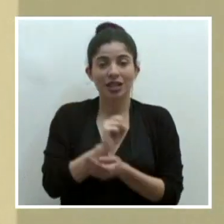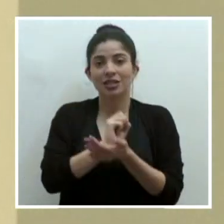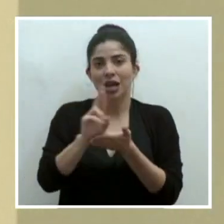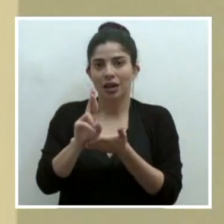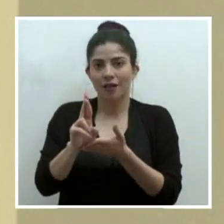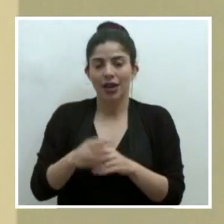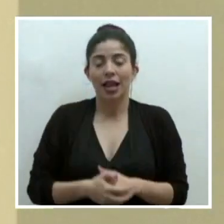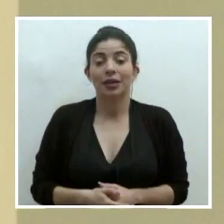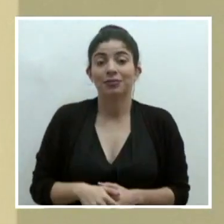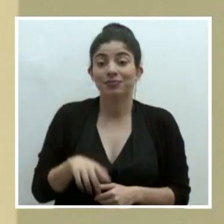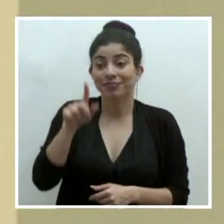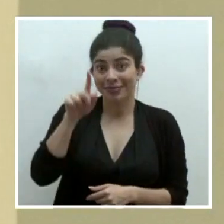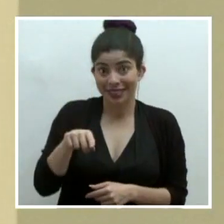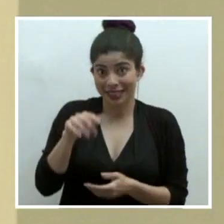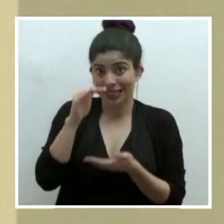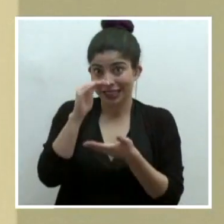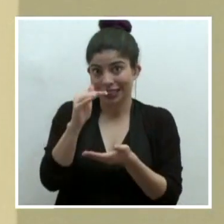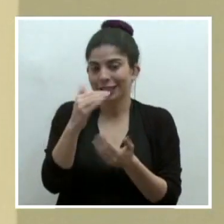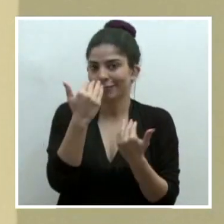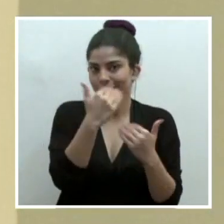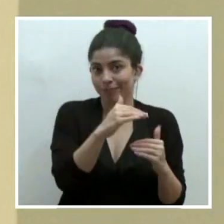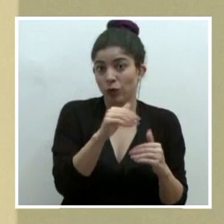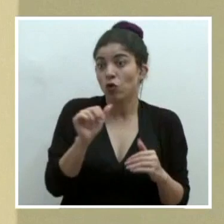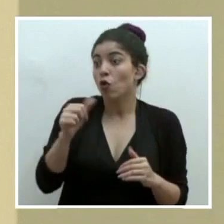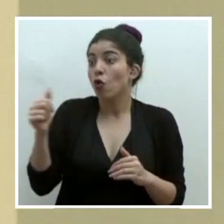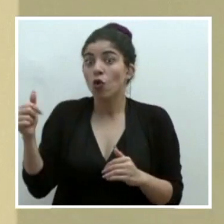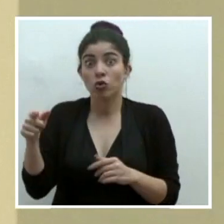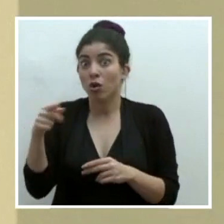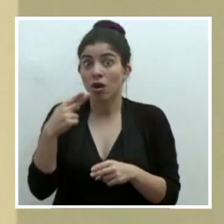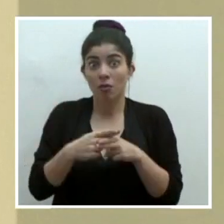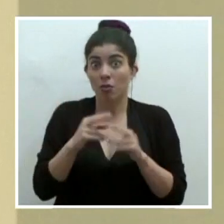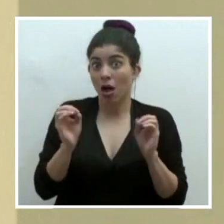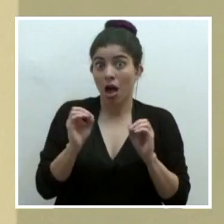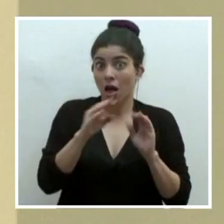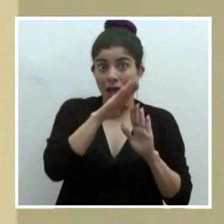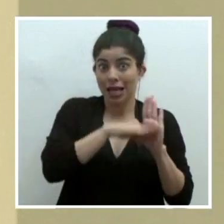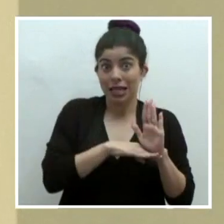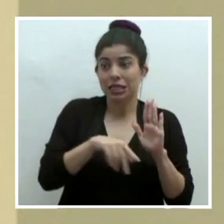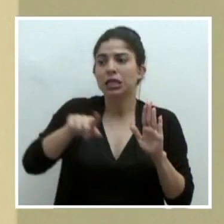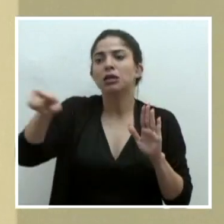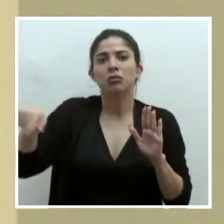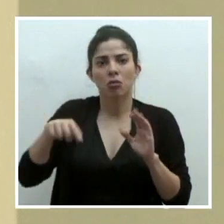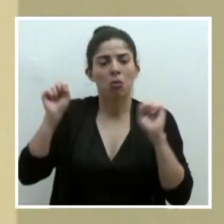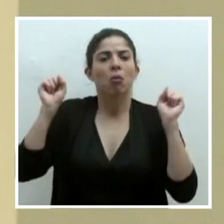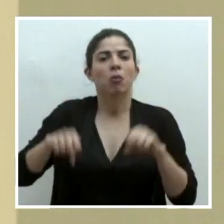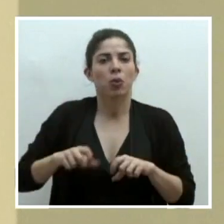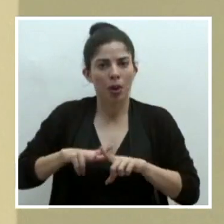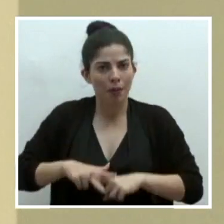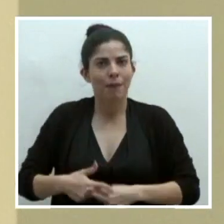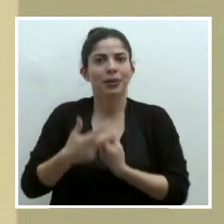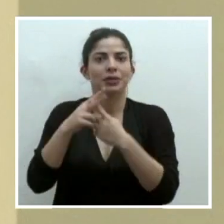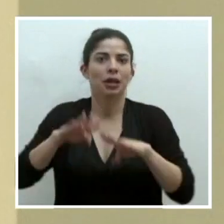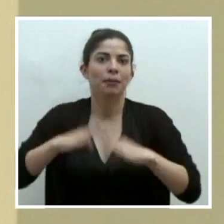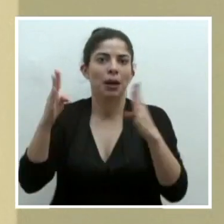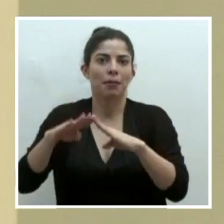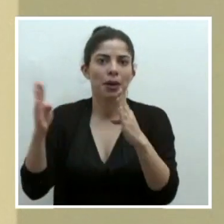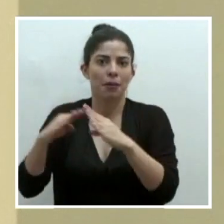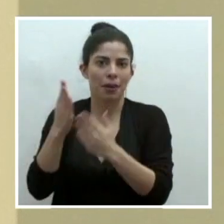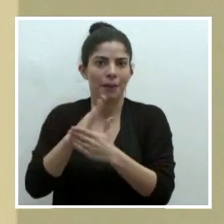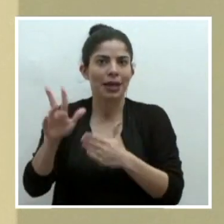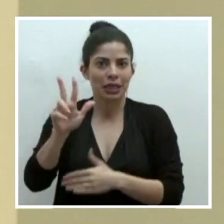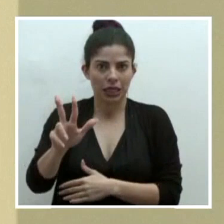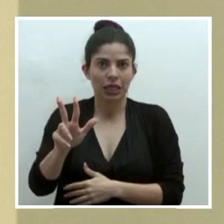Rafael. El resto de los distritos que no hayan sido mencionados podrán iniciar la fase de apertura 3